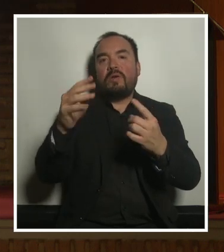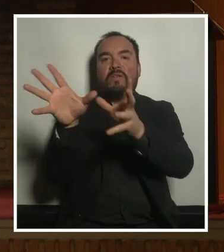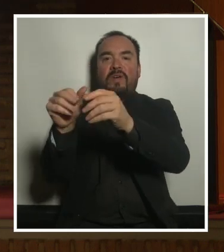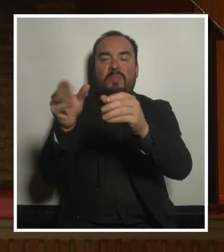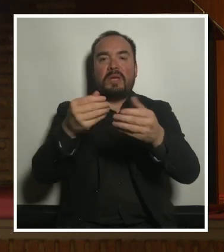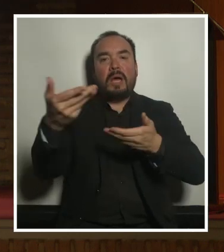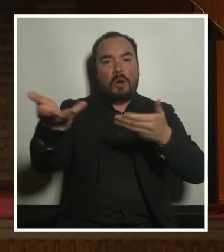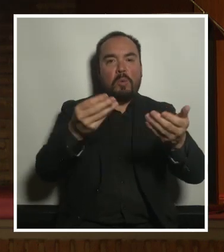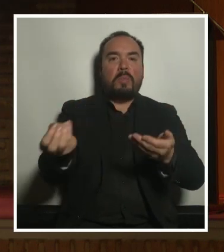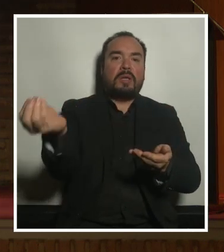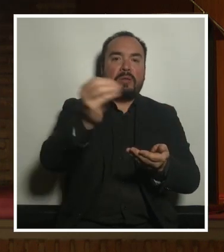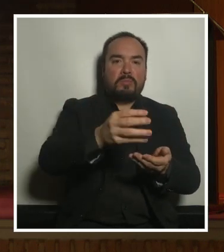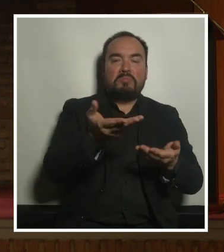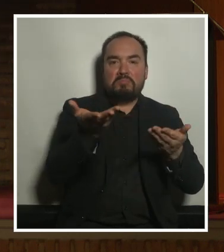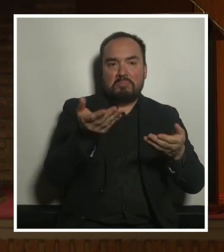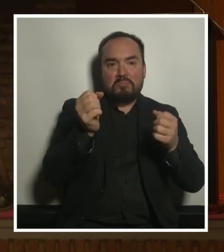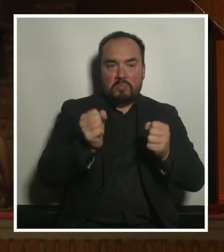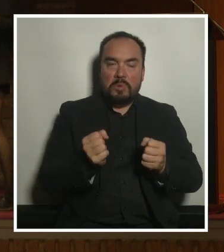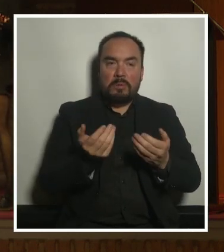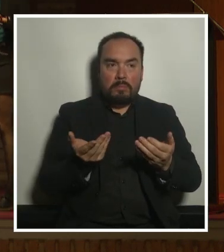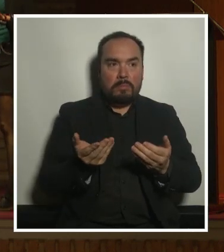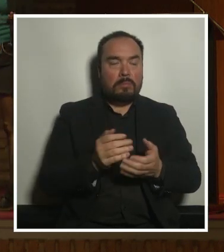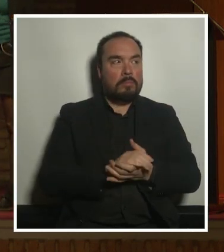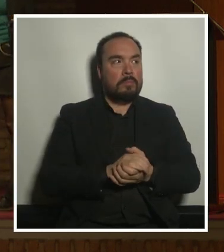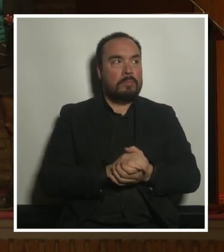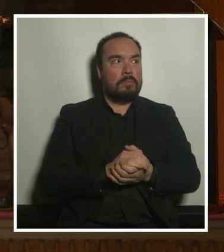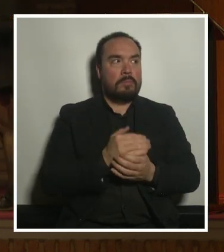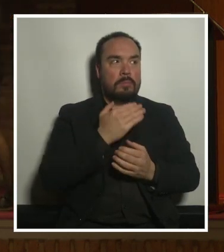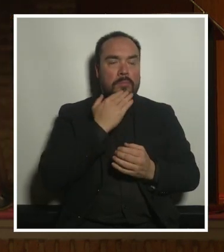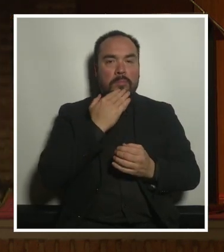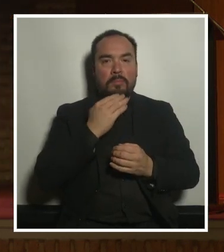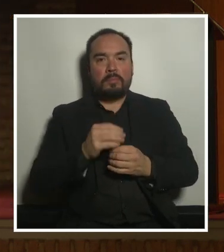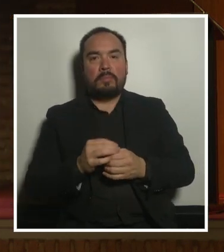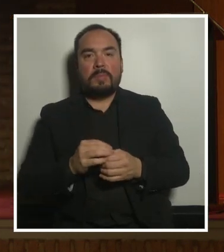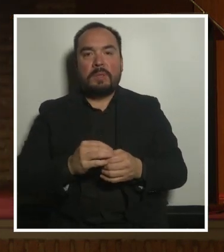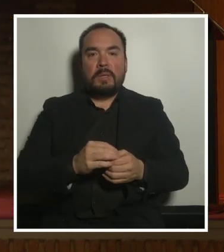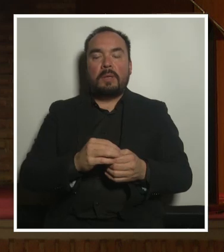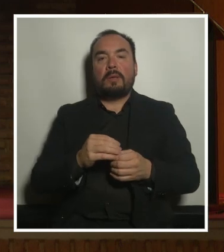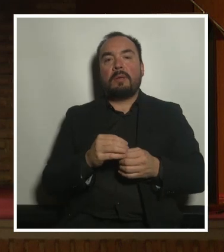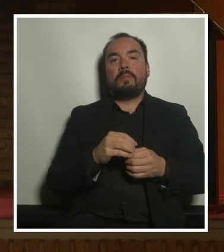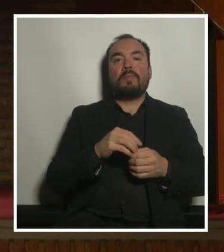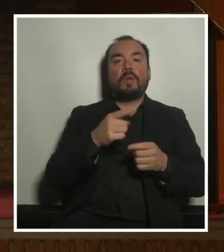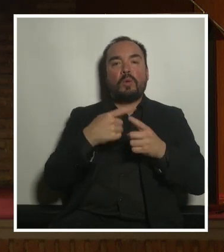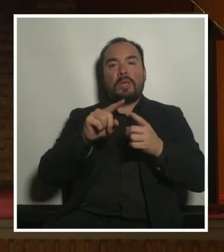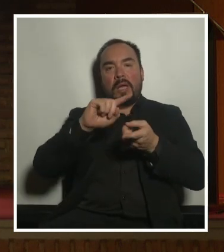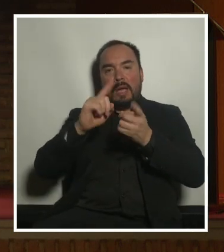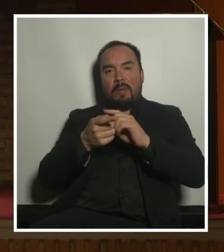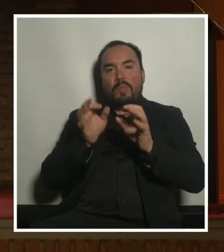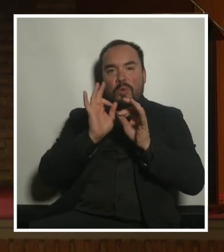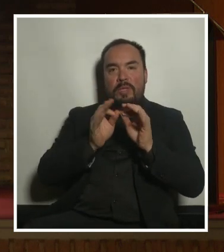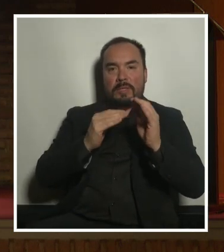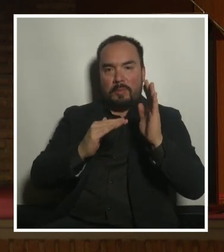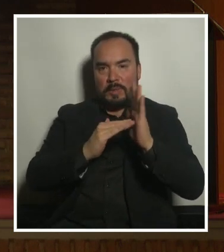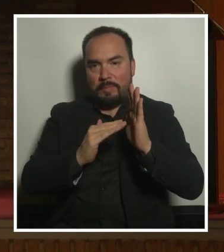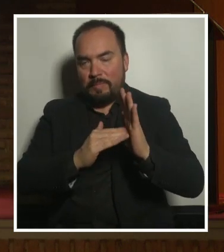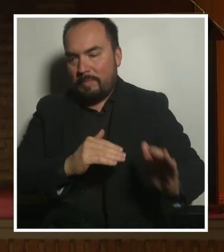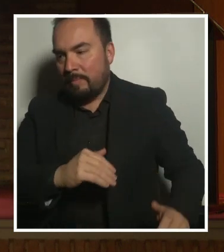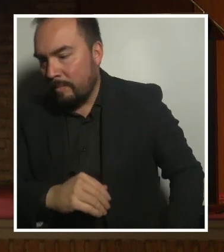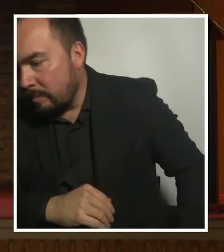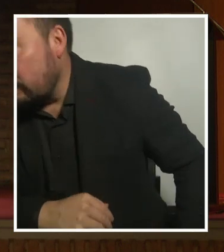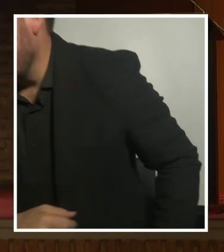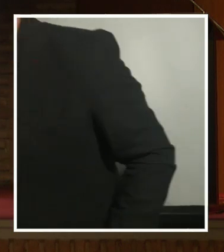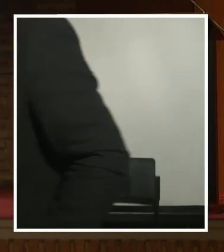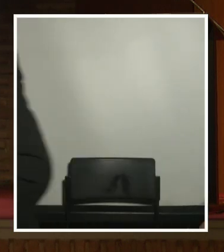esto se estila en Chile no se estila nada en España no se estilaba nada ahora se está